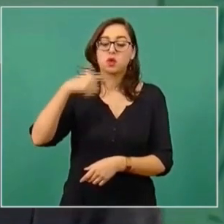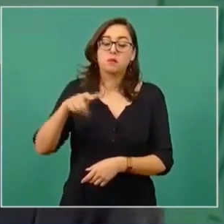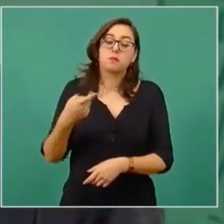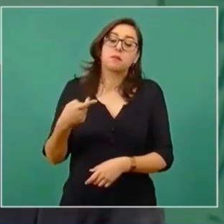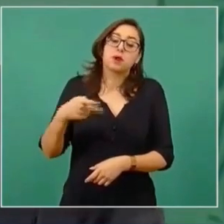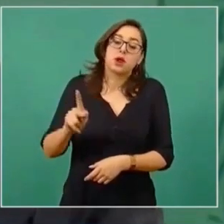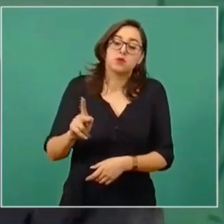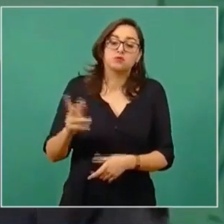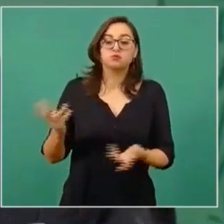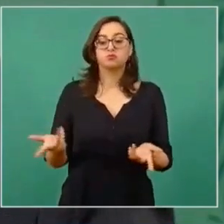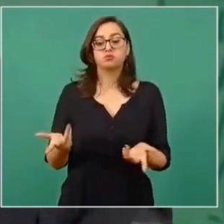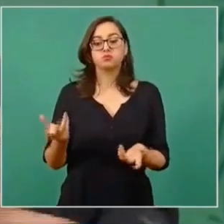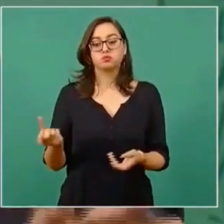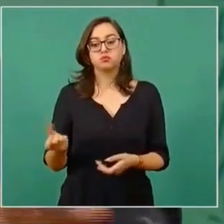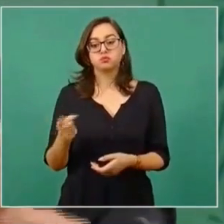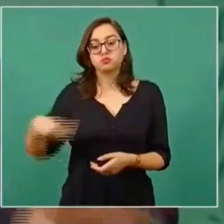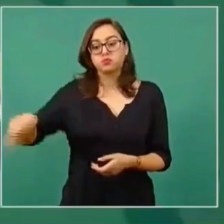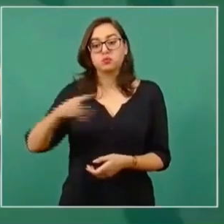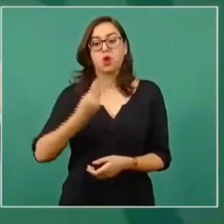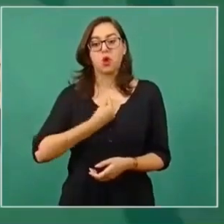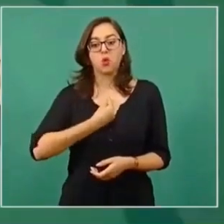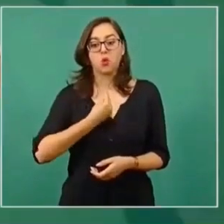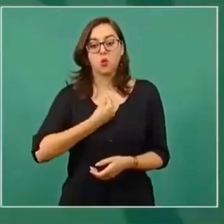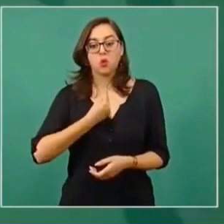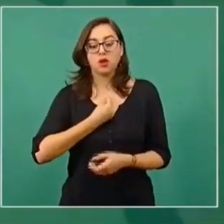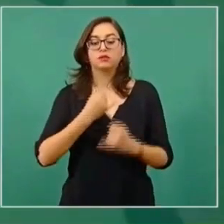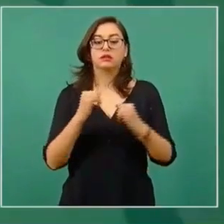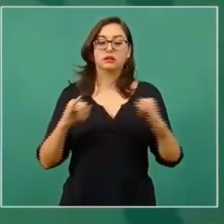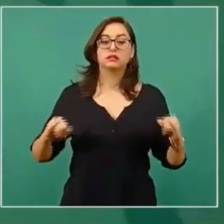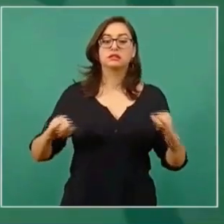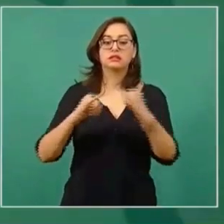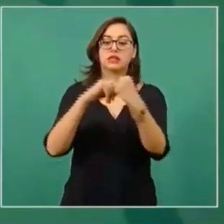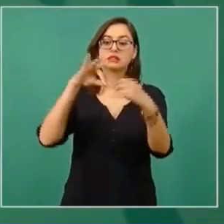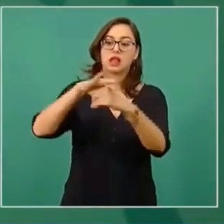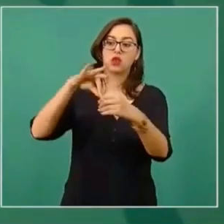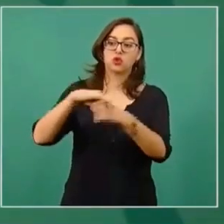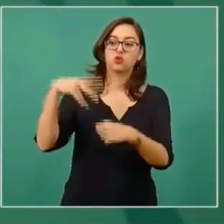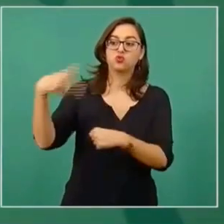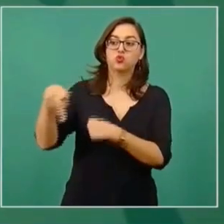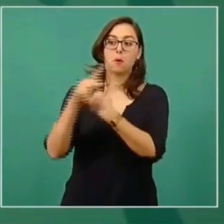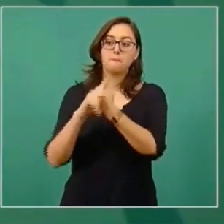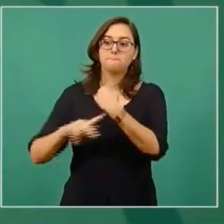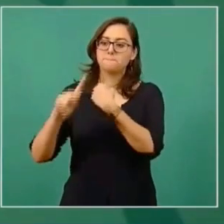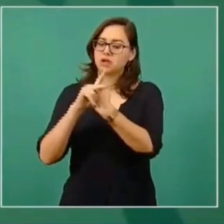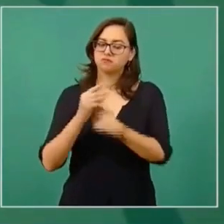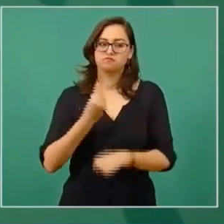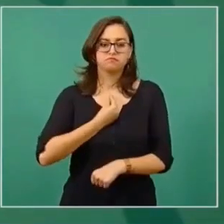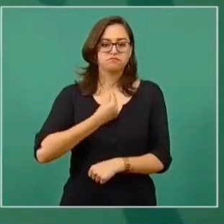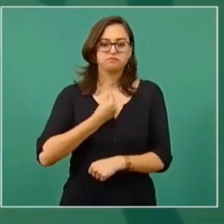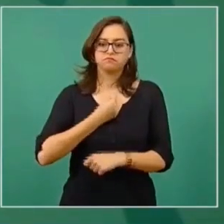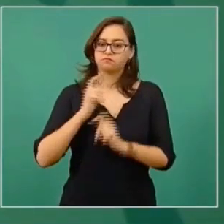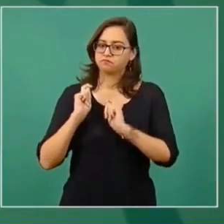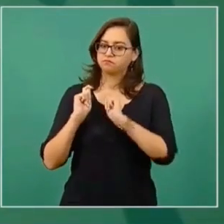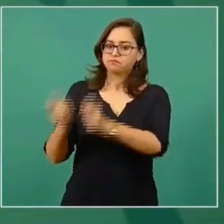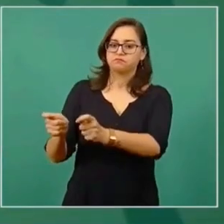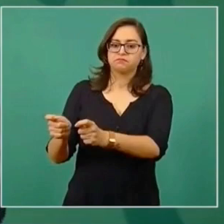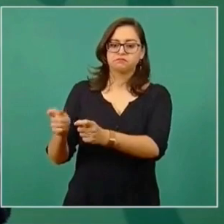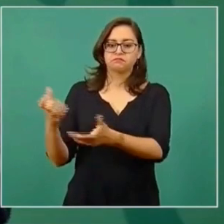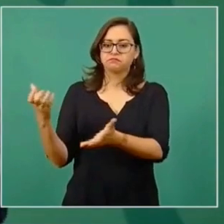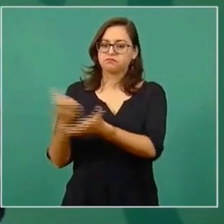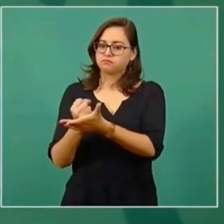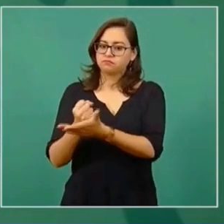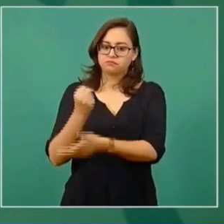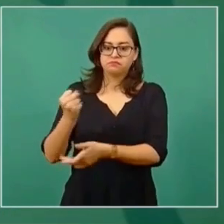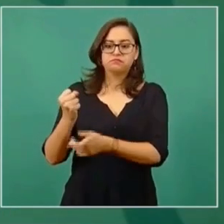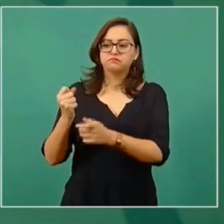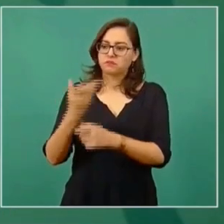Afortunadamente resistieron los órganos electorales y se le da el triunfo que legal y legítimamente